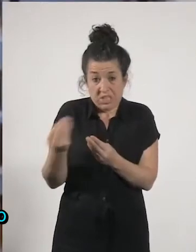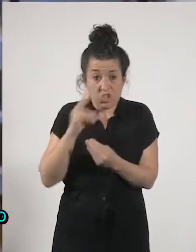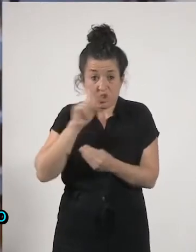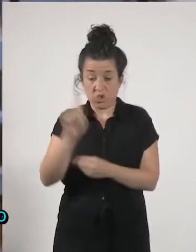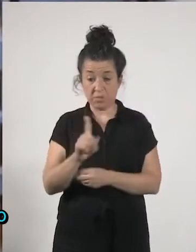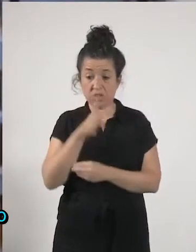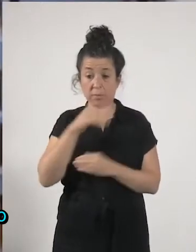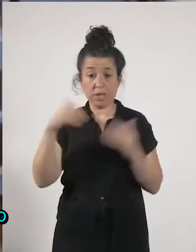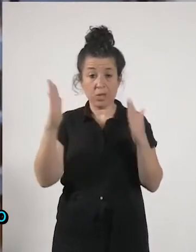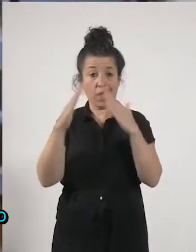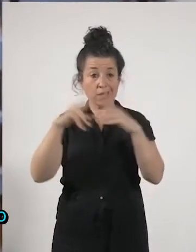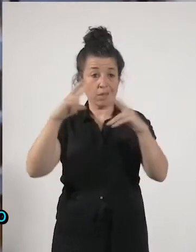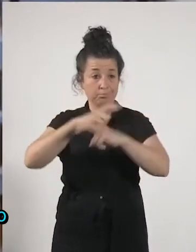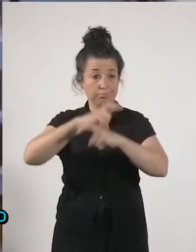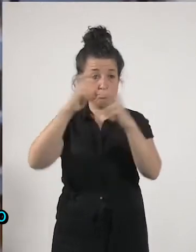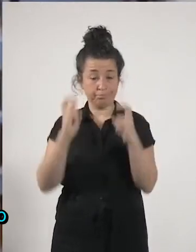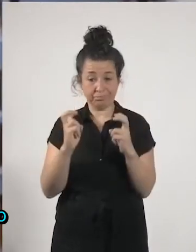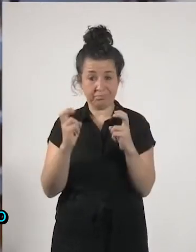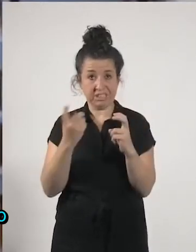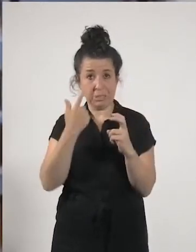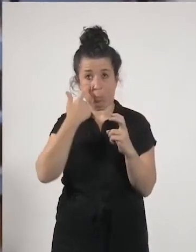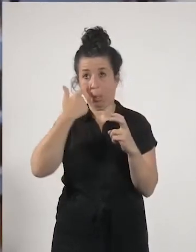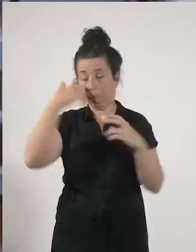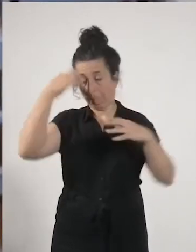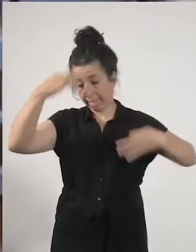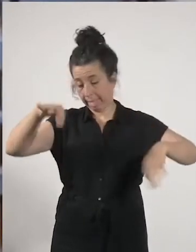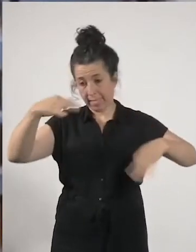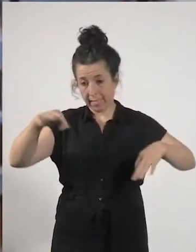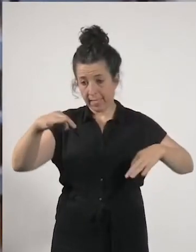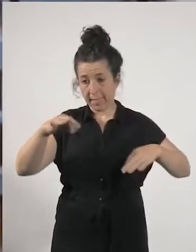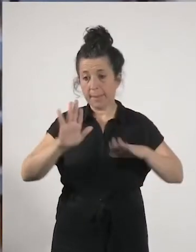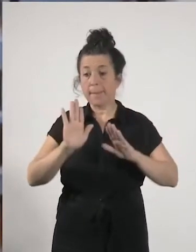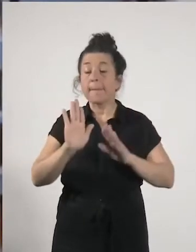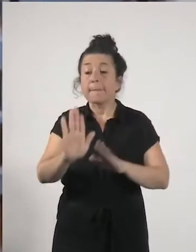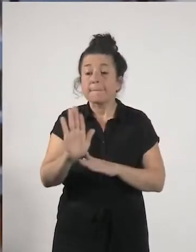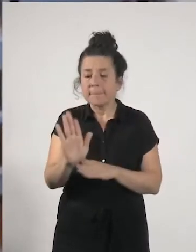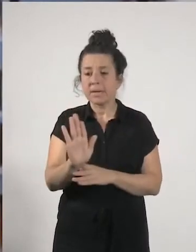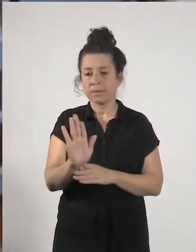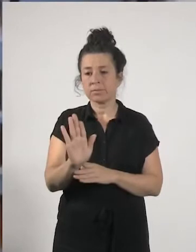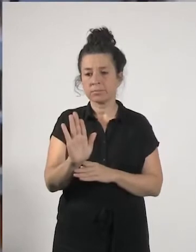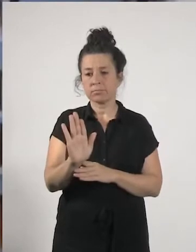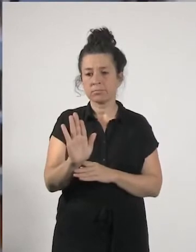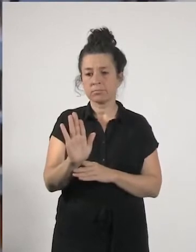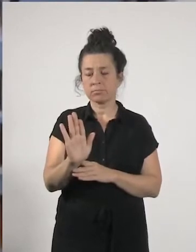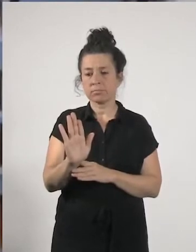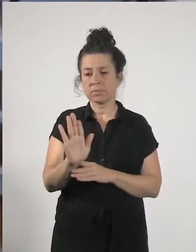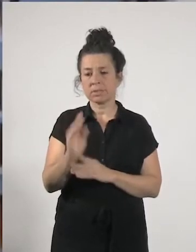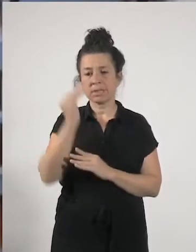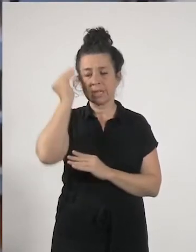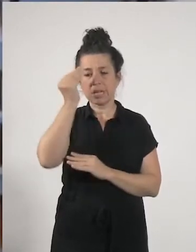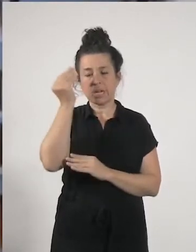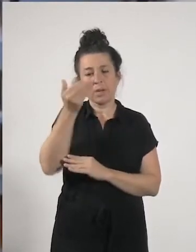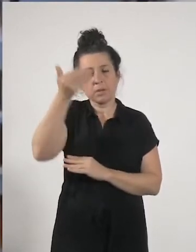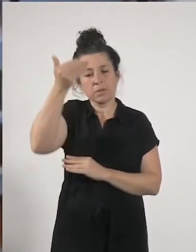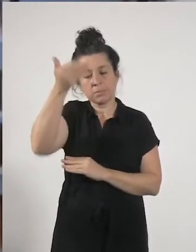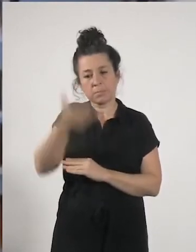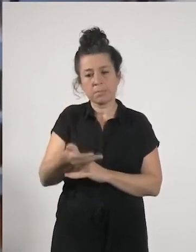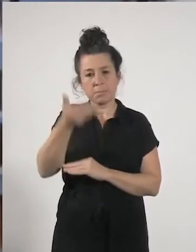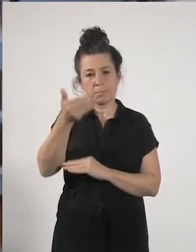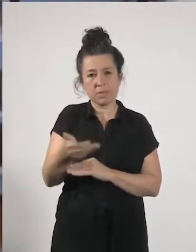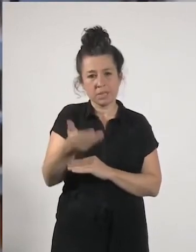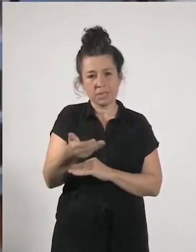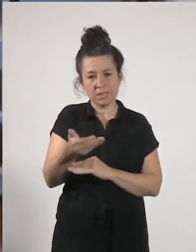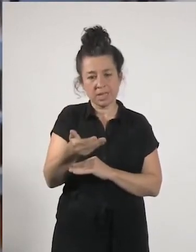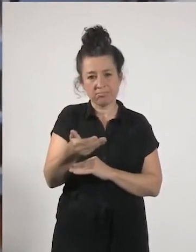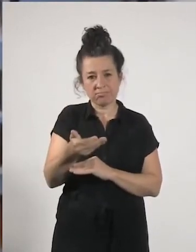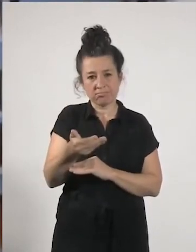me he enterado mucho de las cosas pero bueno yo creo que es importante no perder de